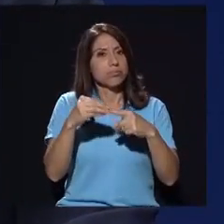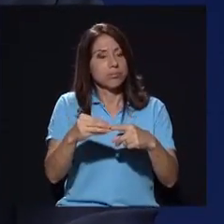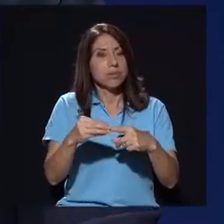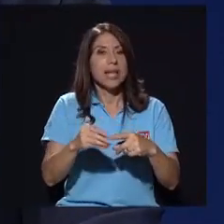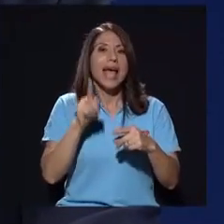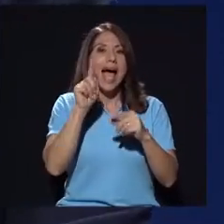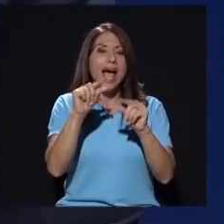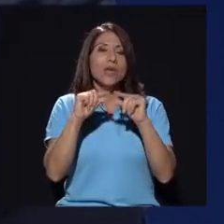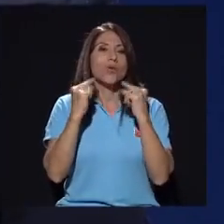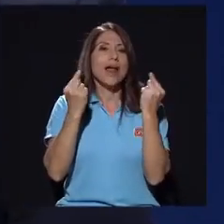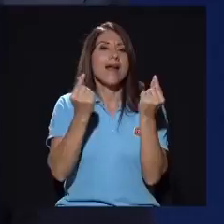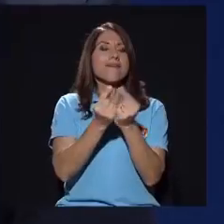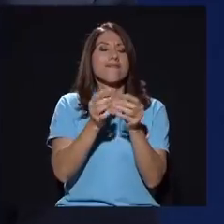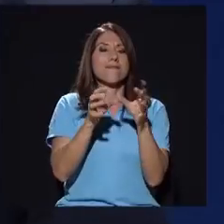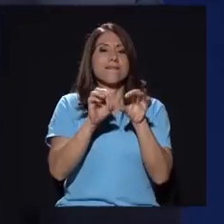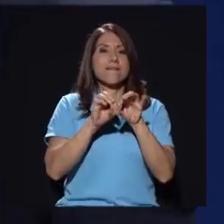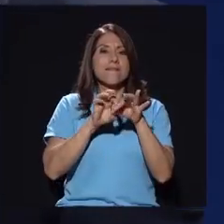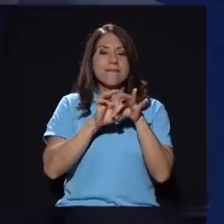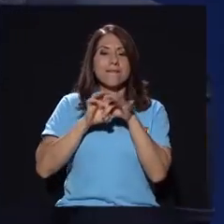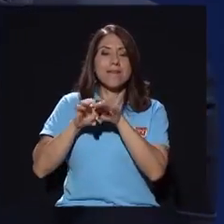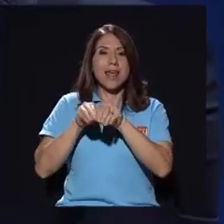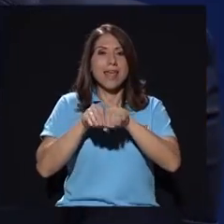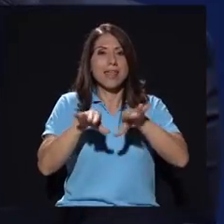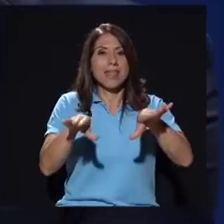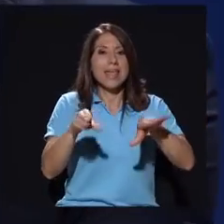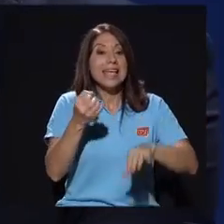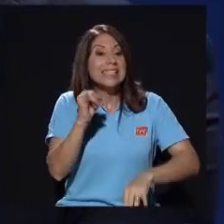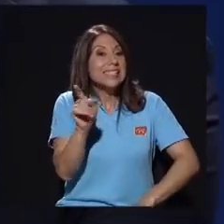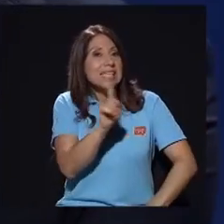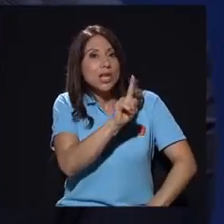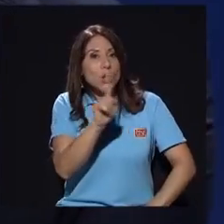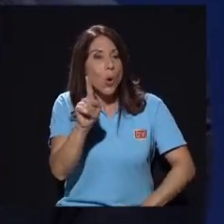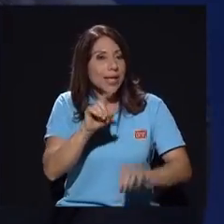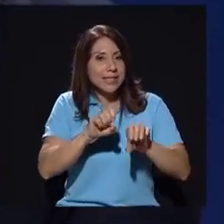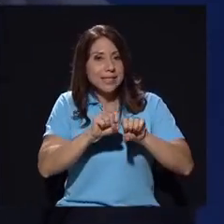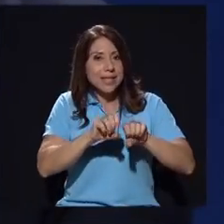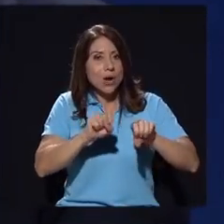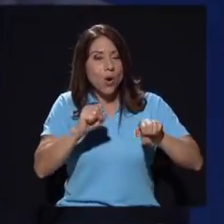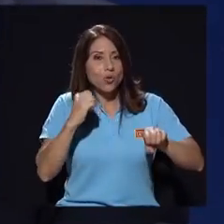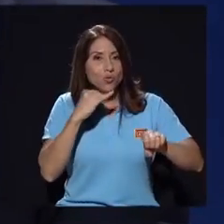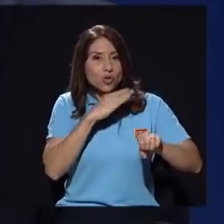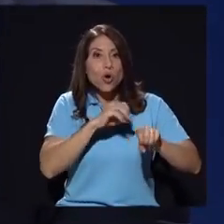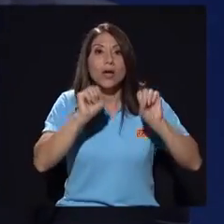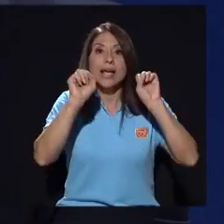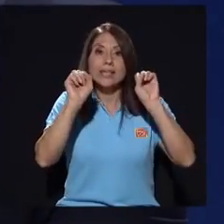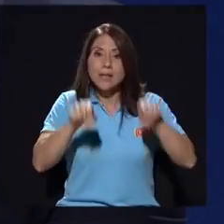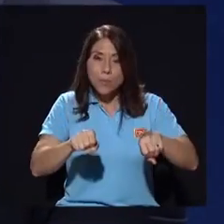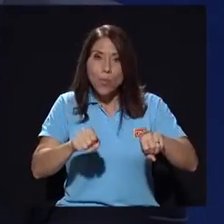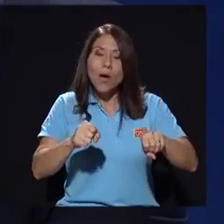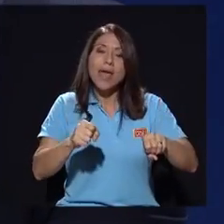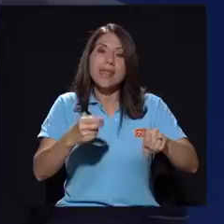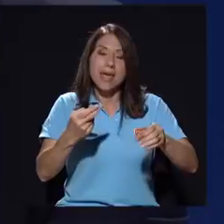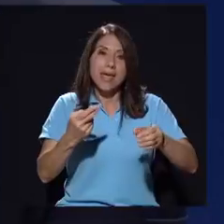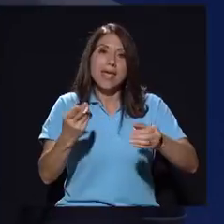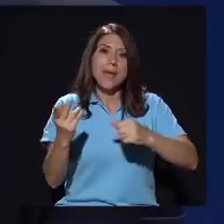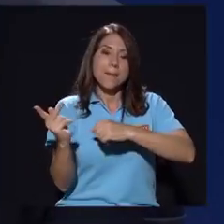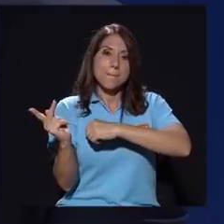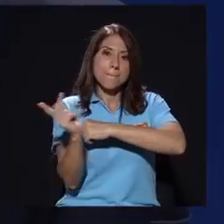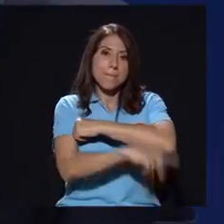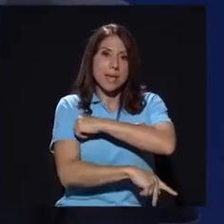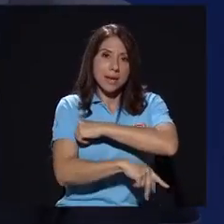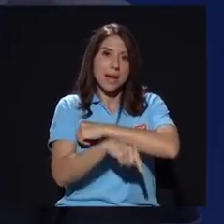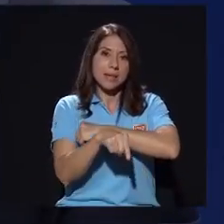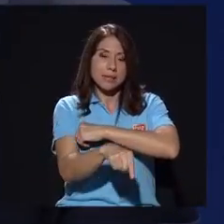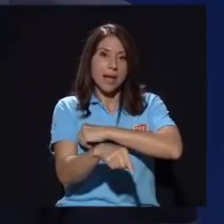que hay una red si no es de corrupción que se puede penalizar porque se puede categorizar dentro